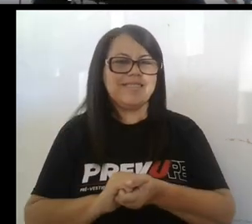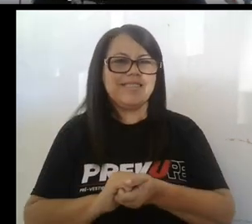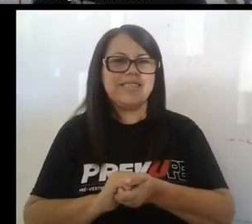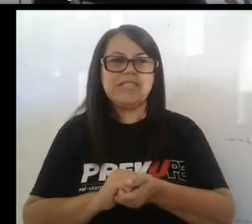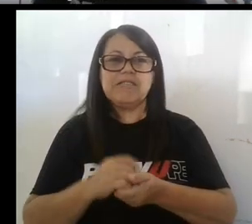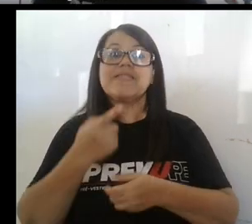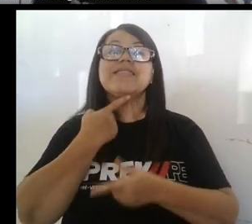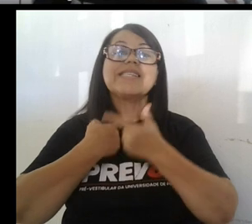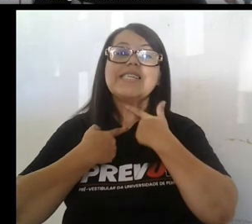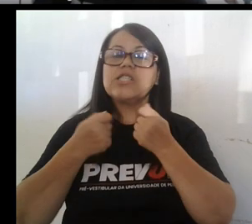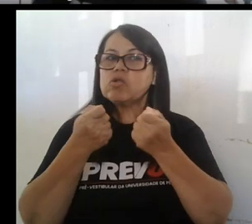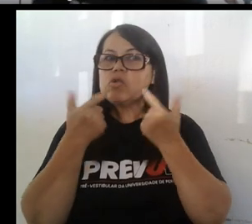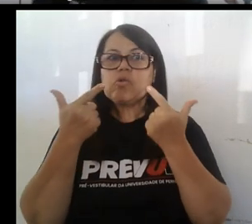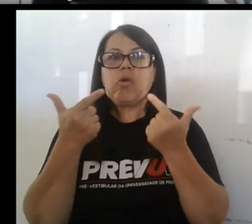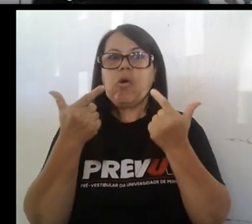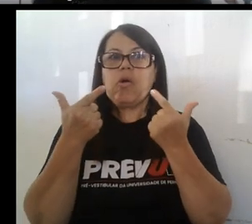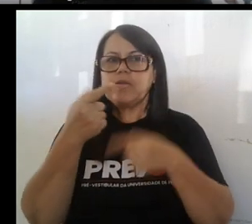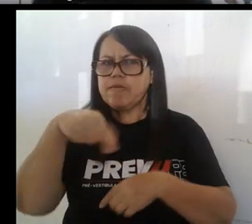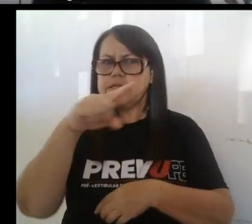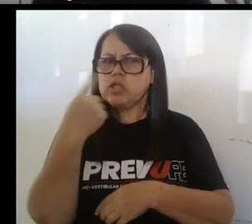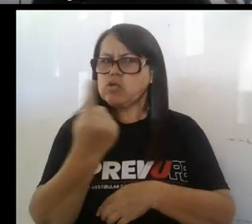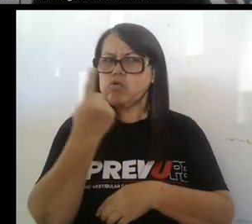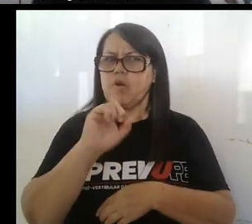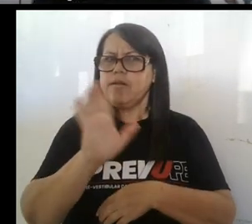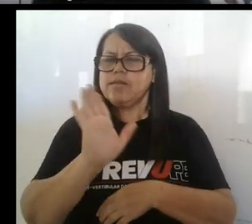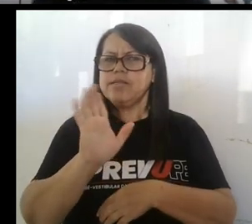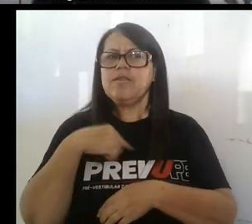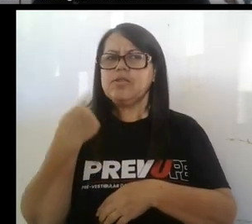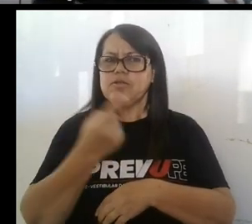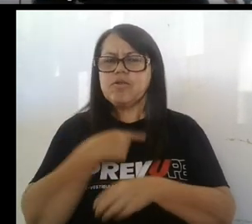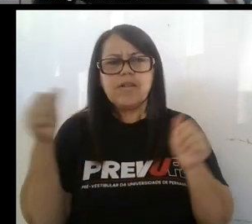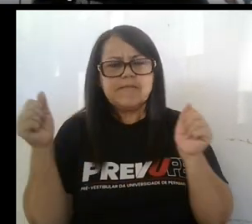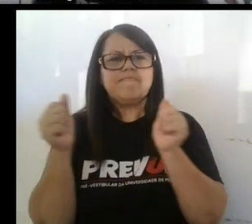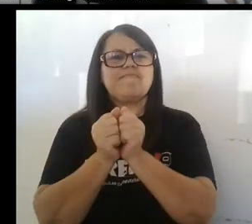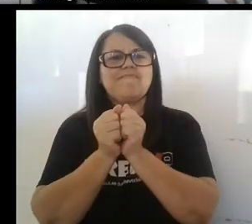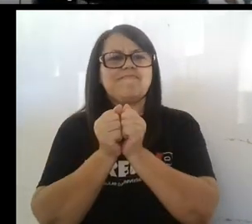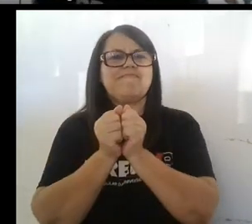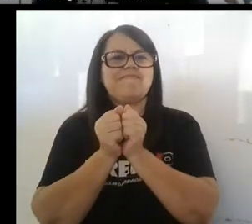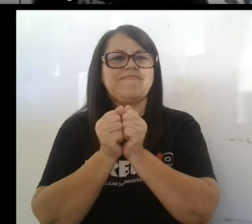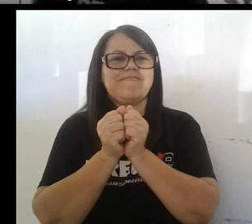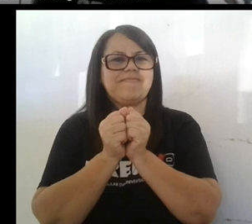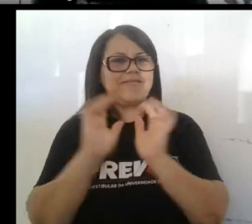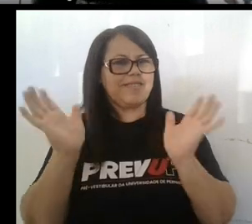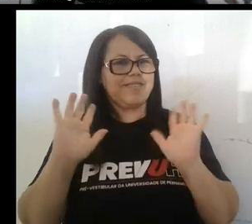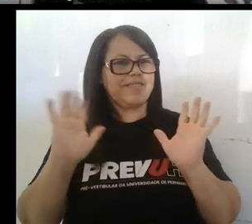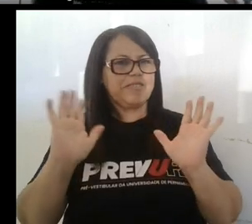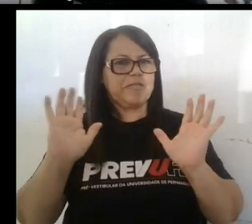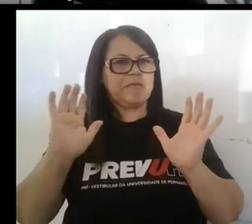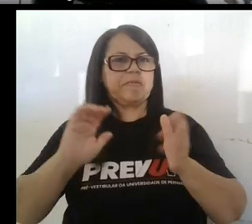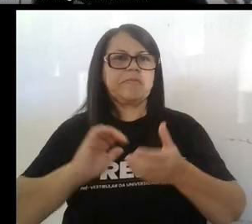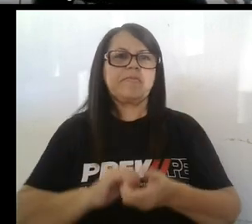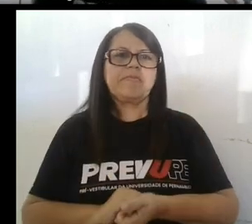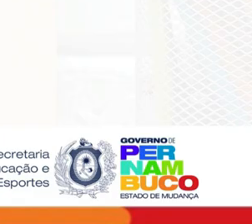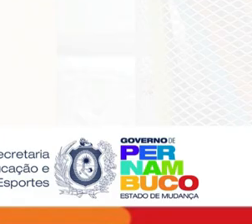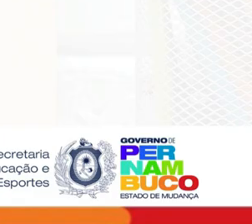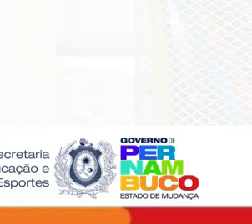mucha, mucha suerte. Y no estáis solos, tampoco solas. Estamos juntos y reunidos. Hasta la próxima.